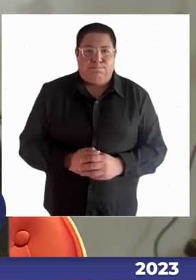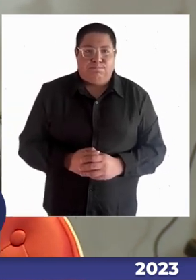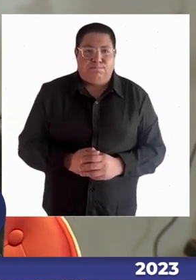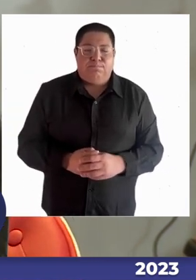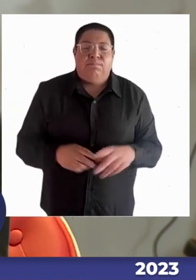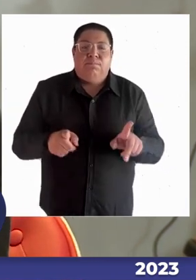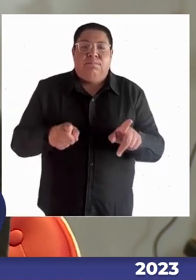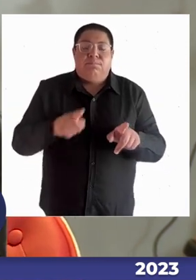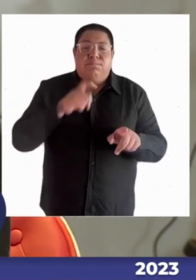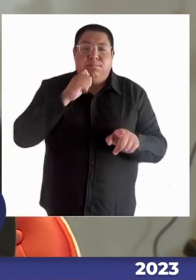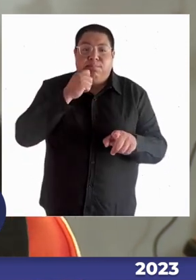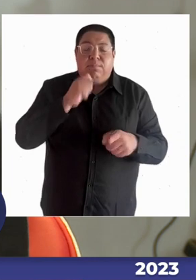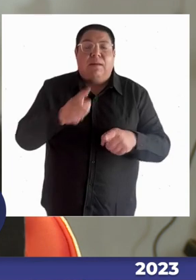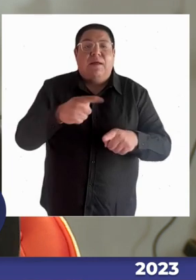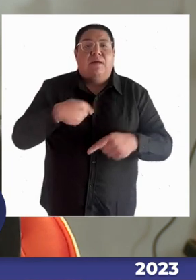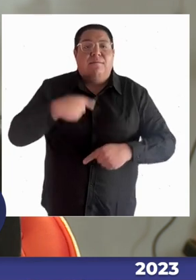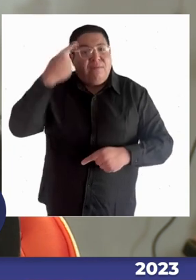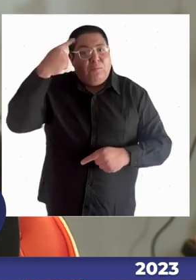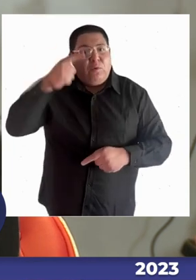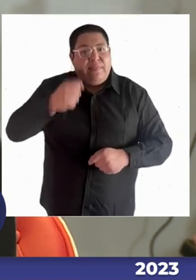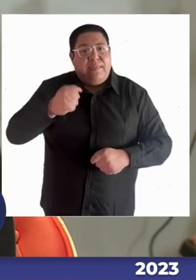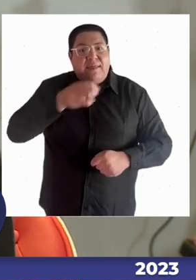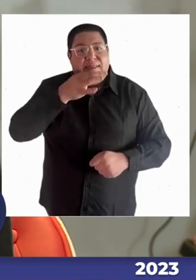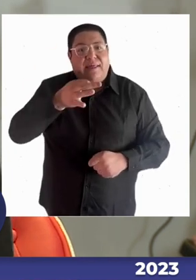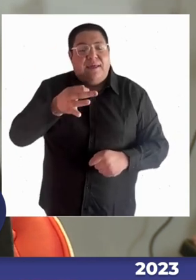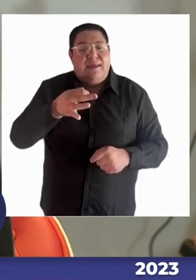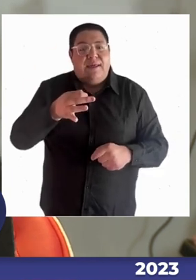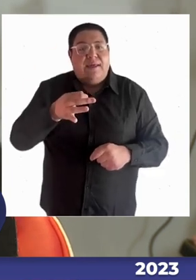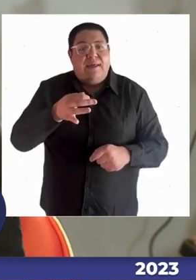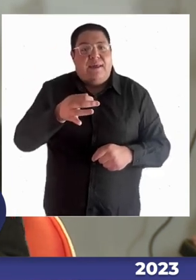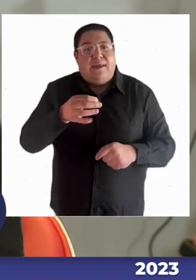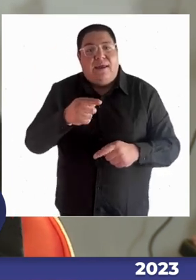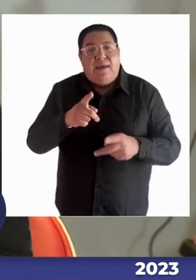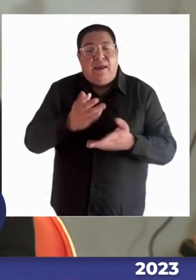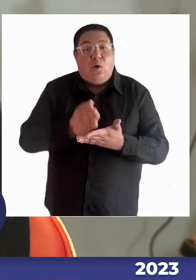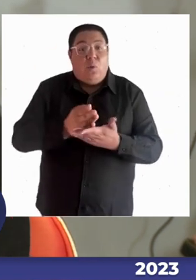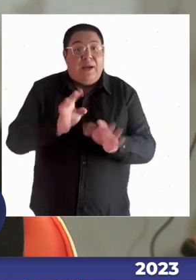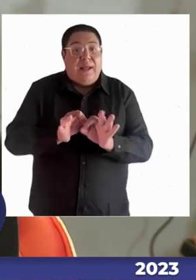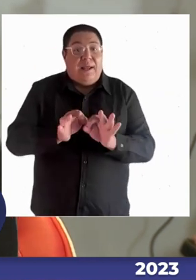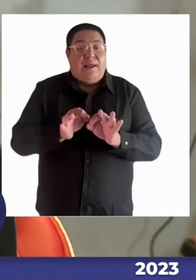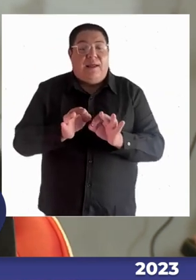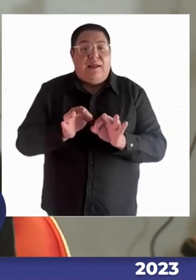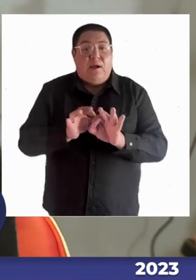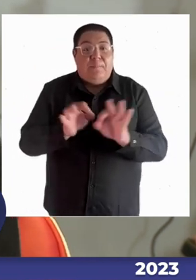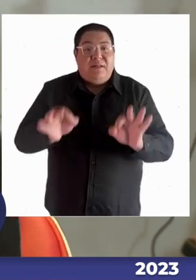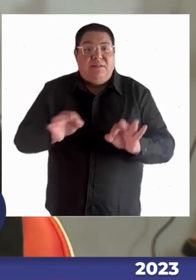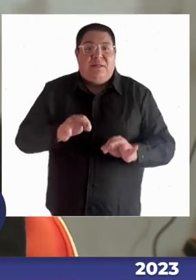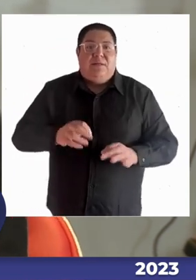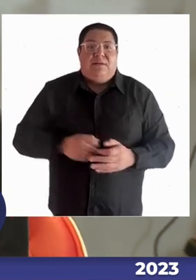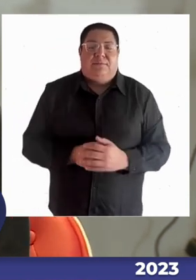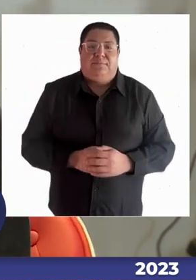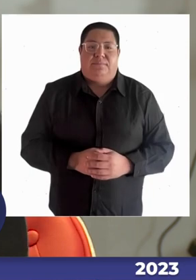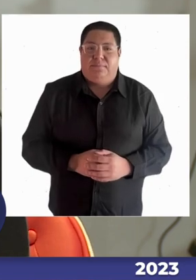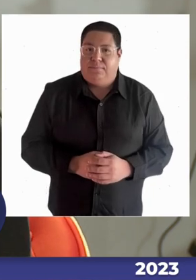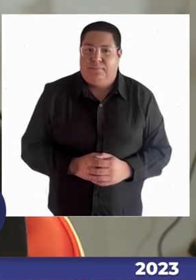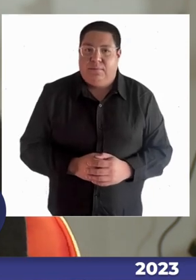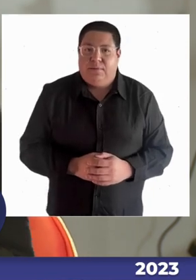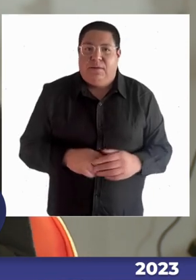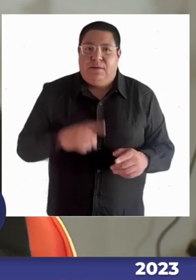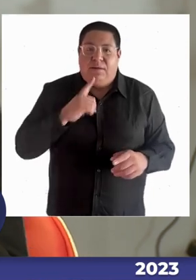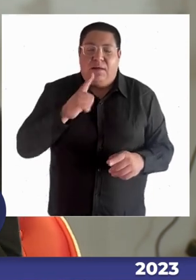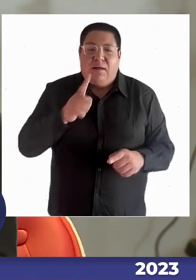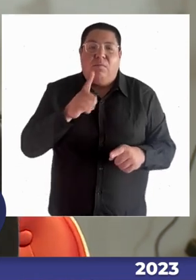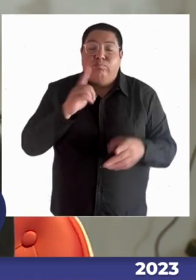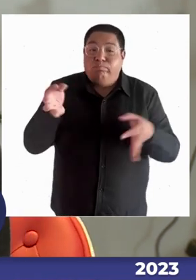Y ahí quizás mencionar el tema de las escuelas especiales, porque si no el equipo de atención a la diversidad después me va a retar si no lo menciona.